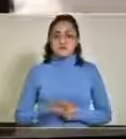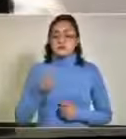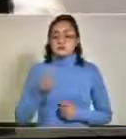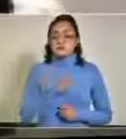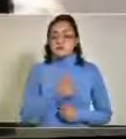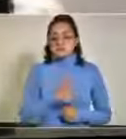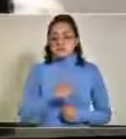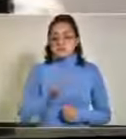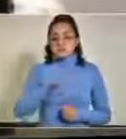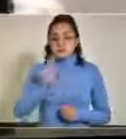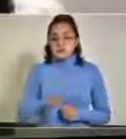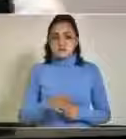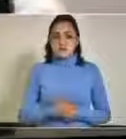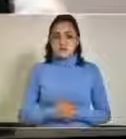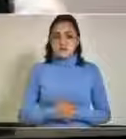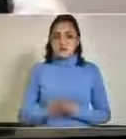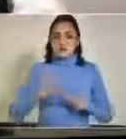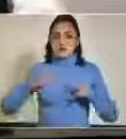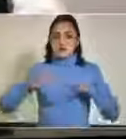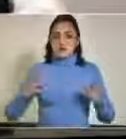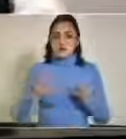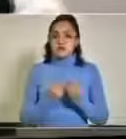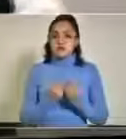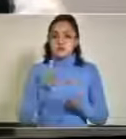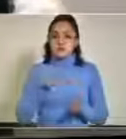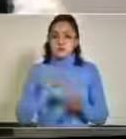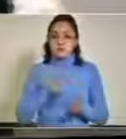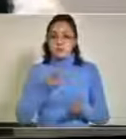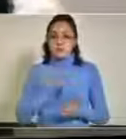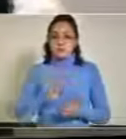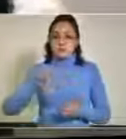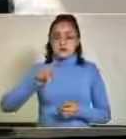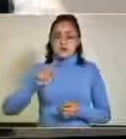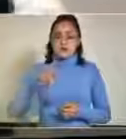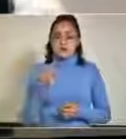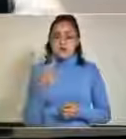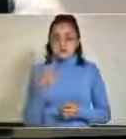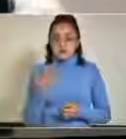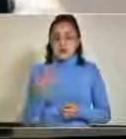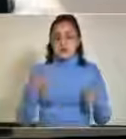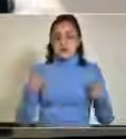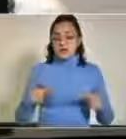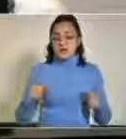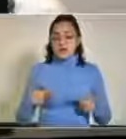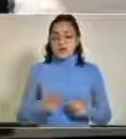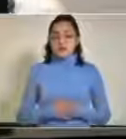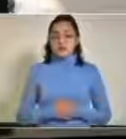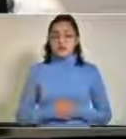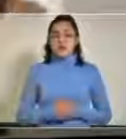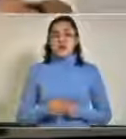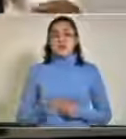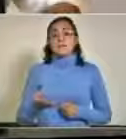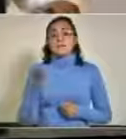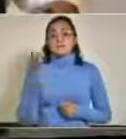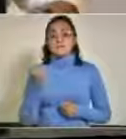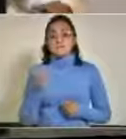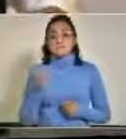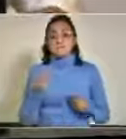lamentablemente a las defunciones, tenemos un acumulado de 2.475, siendo 9